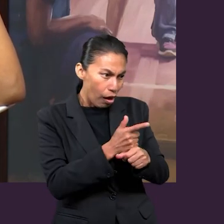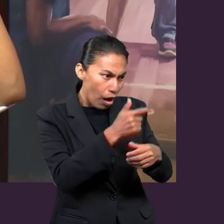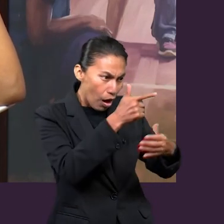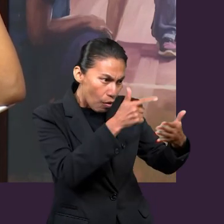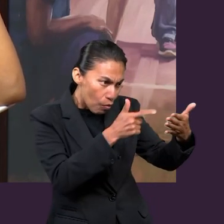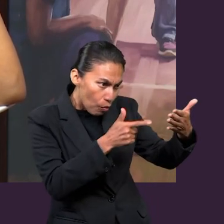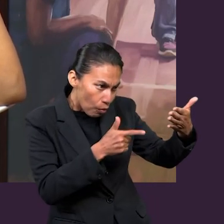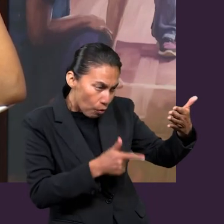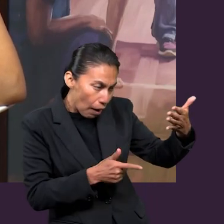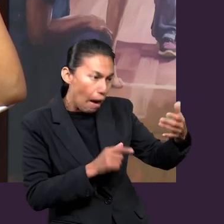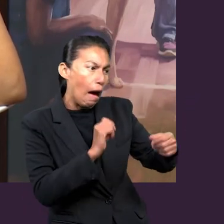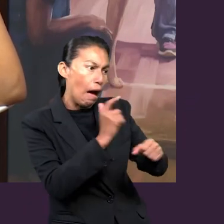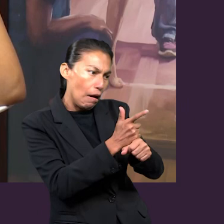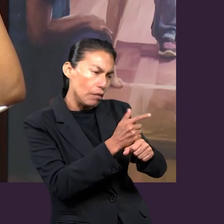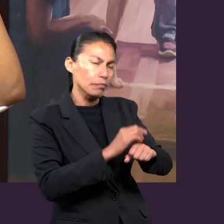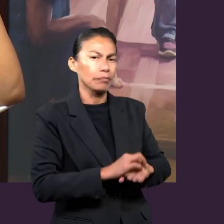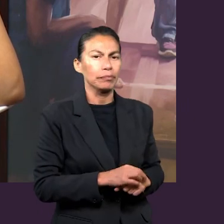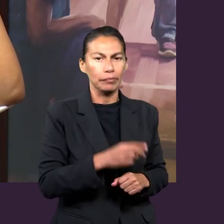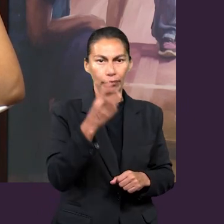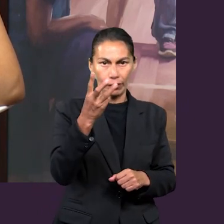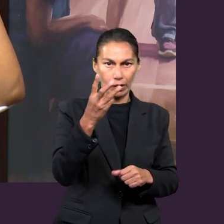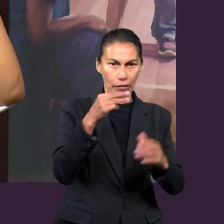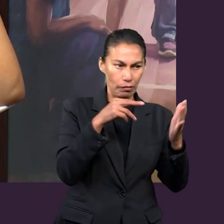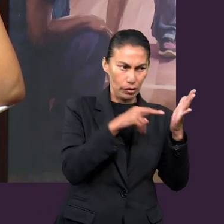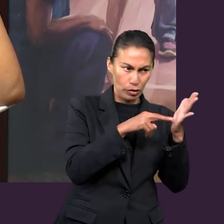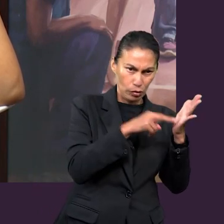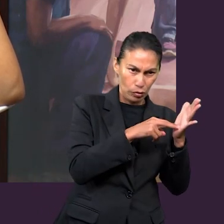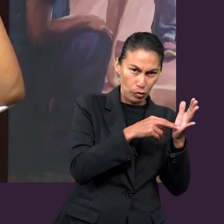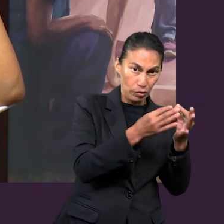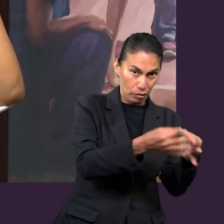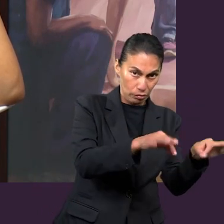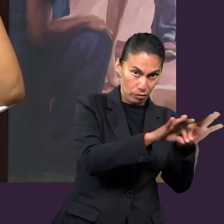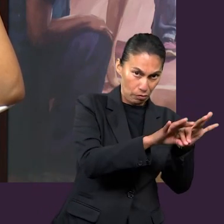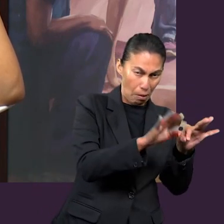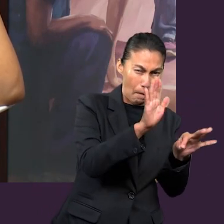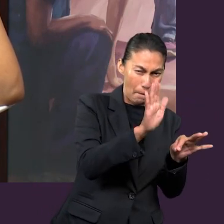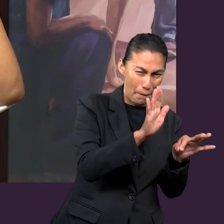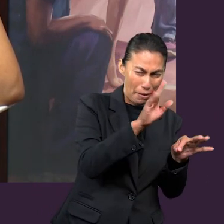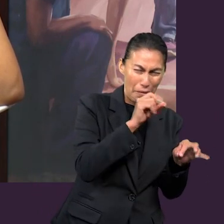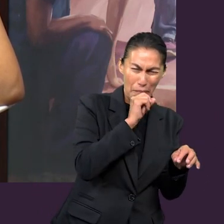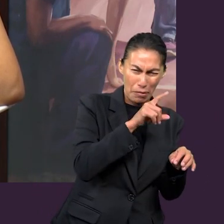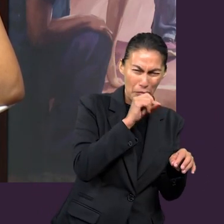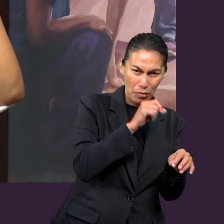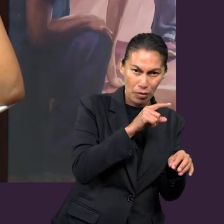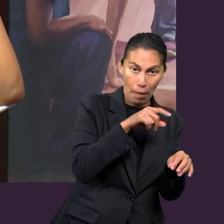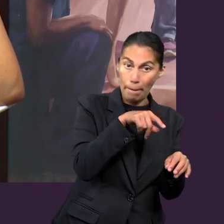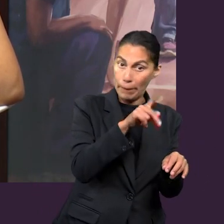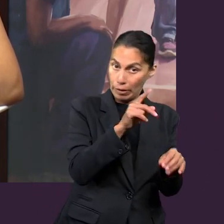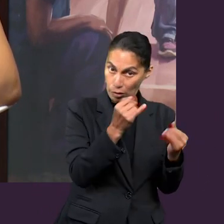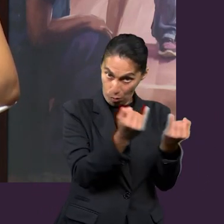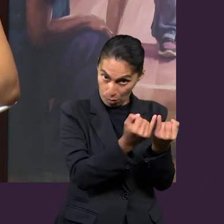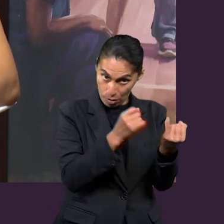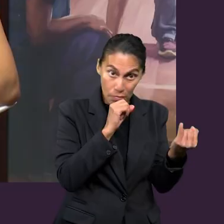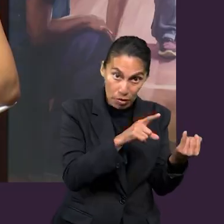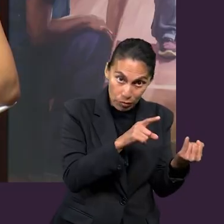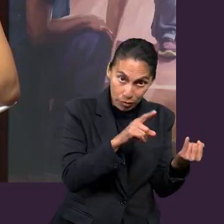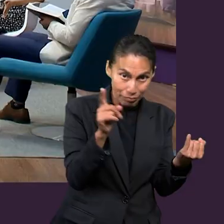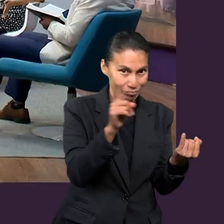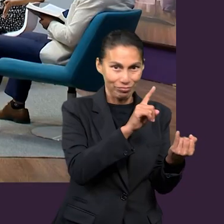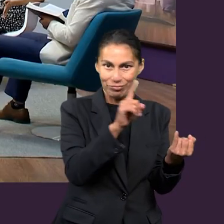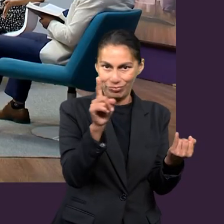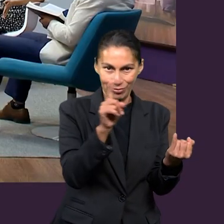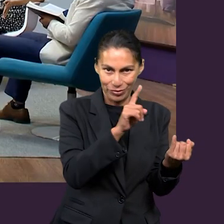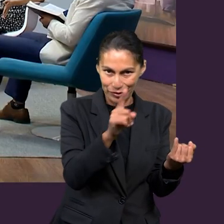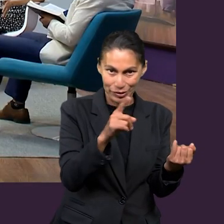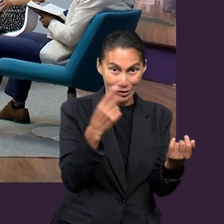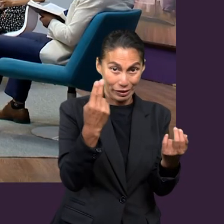versículos claves que si los lees así como rapidito piensas en que dicen lo mismo. Pero no dicen lo mismo.